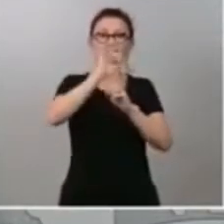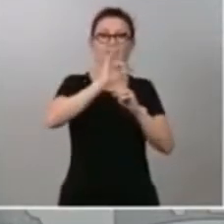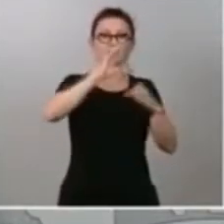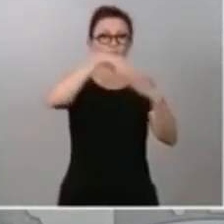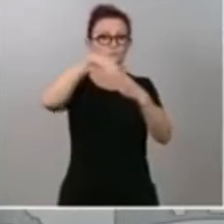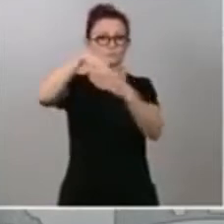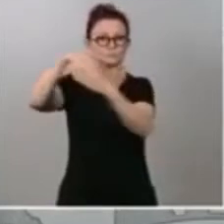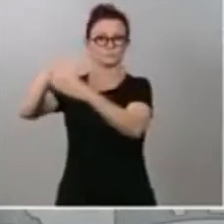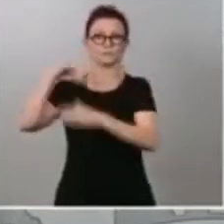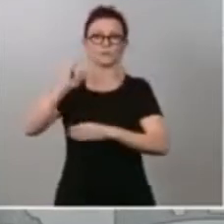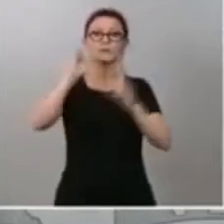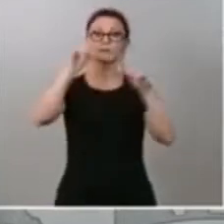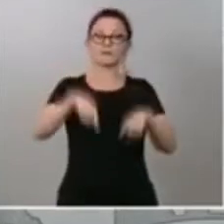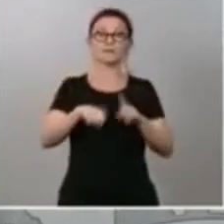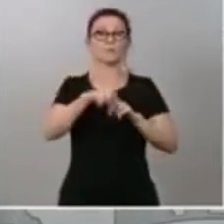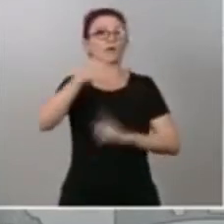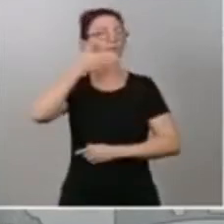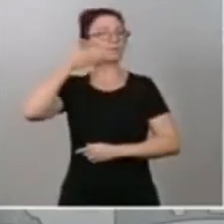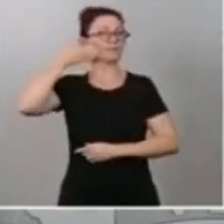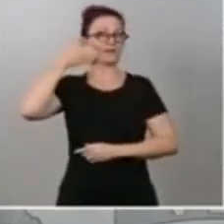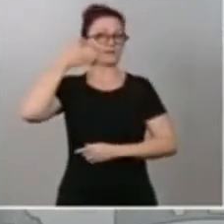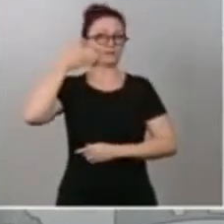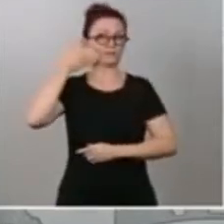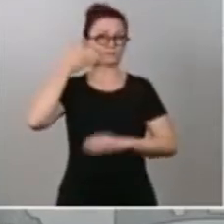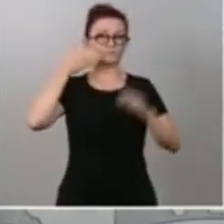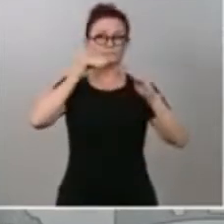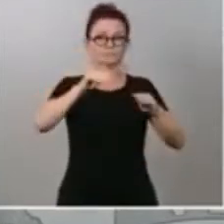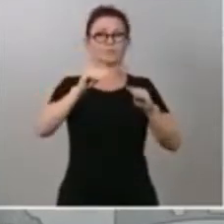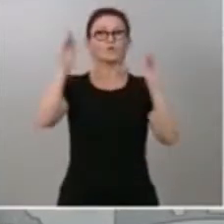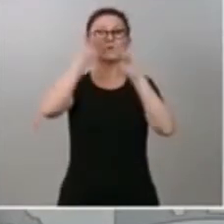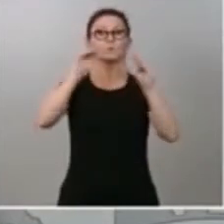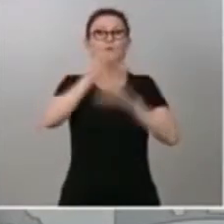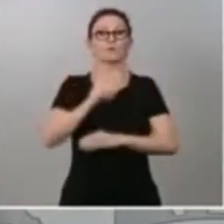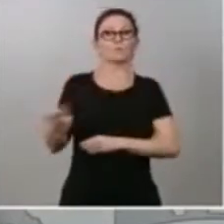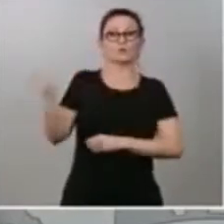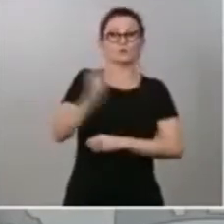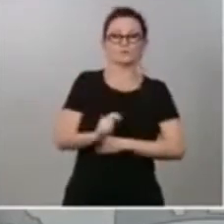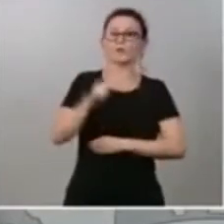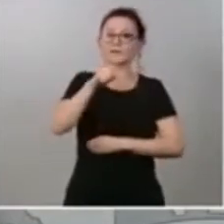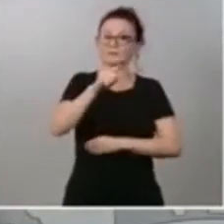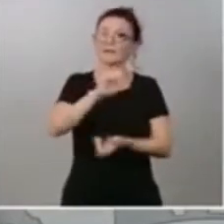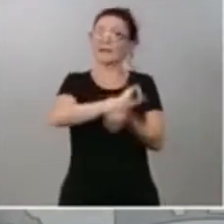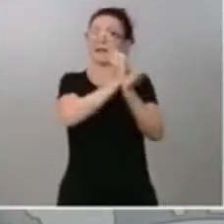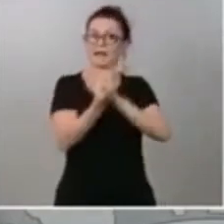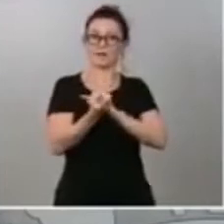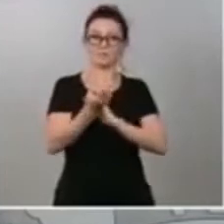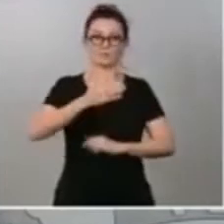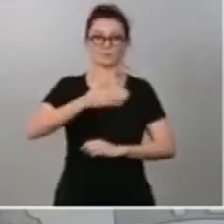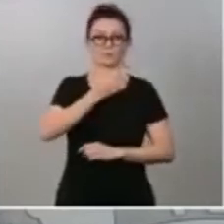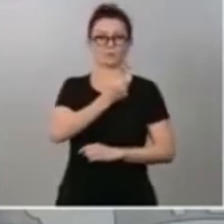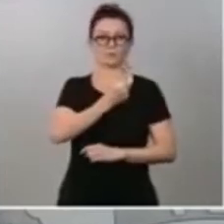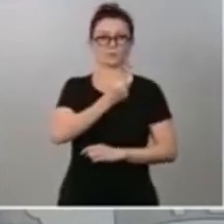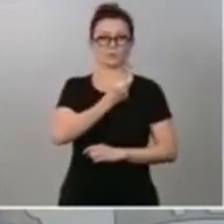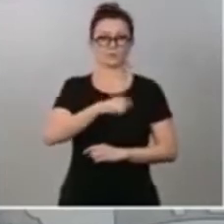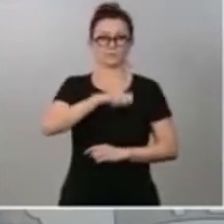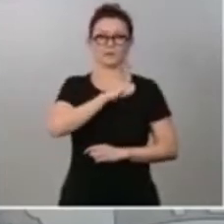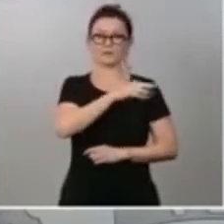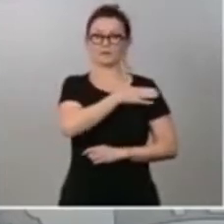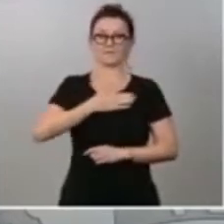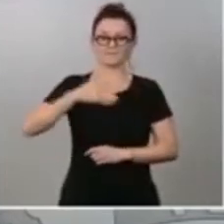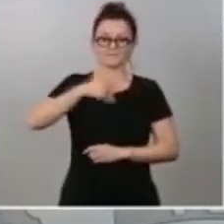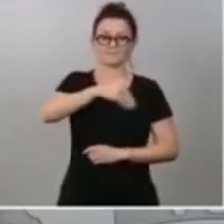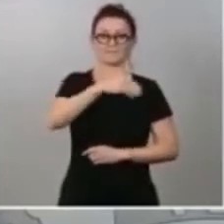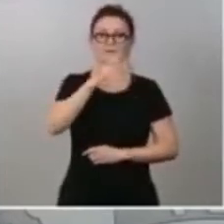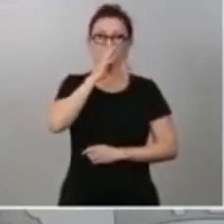profesional. Esta es una de las grandes transformaciones que queremos para nuestro país dentro de cuatro años. Y, en segundo lugar,